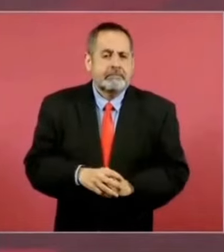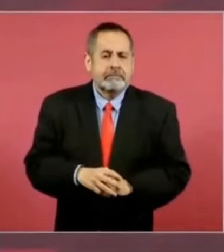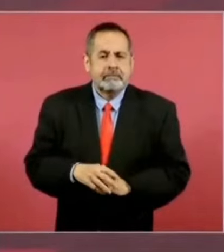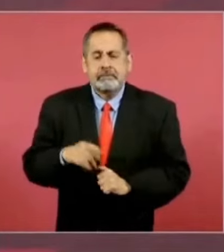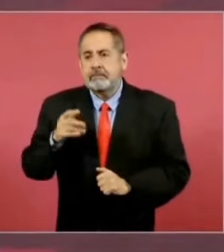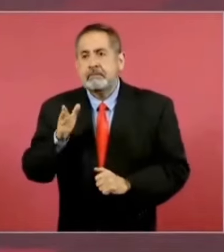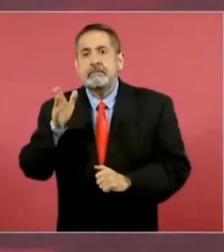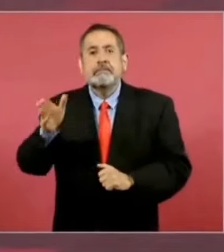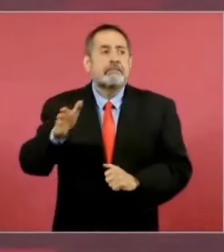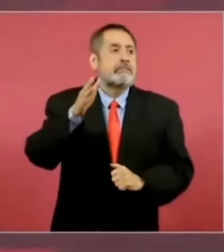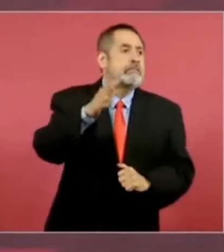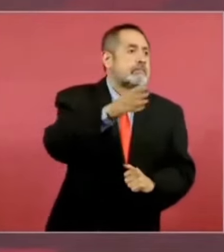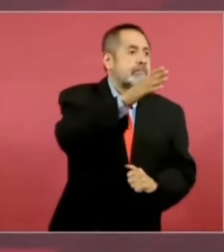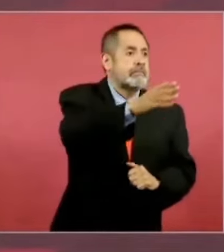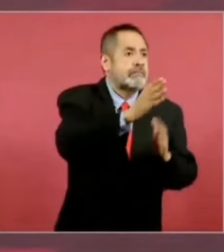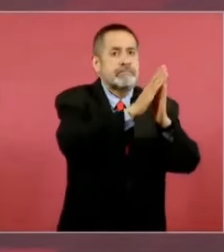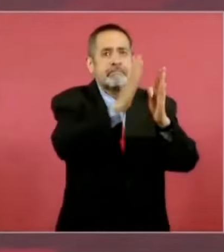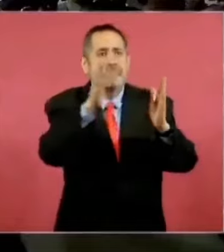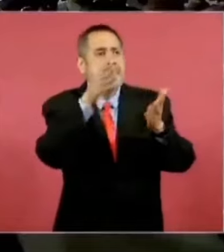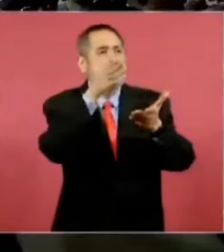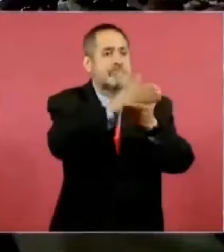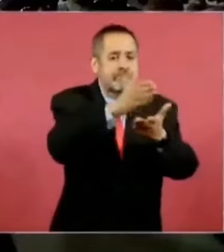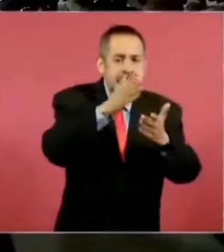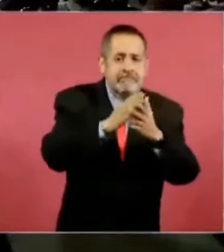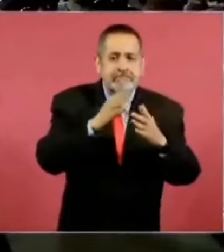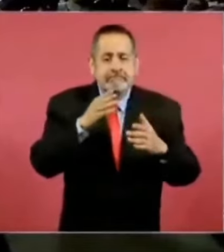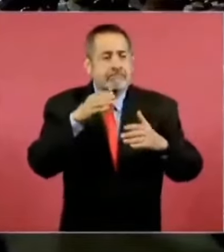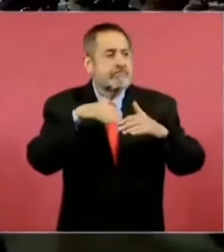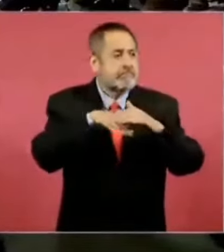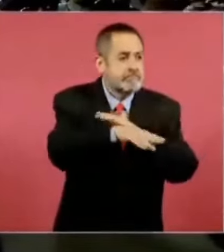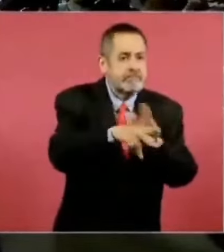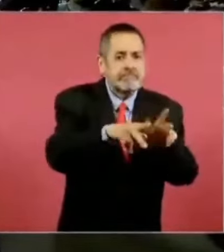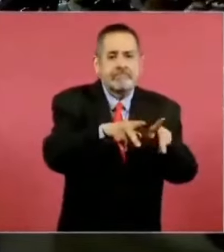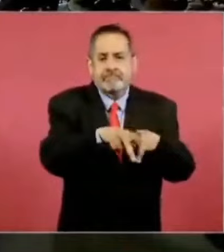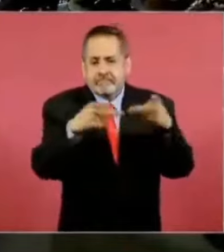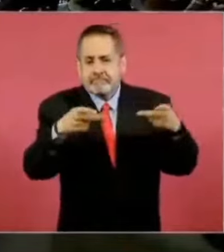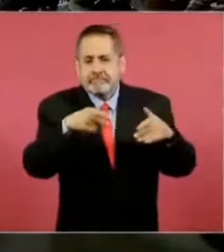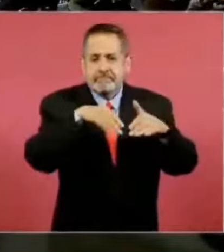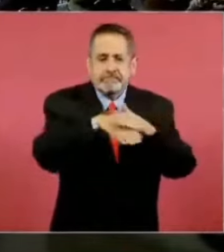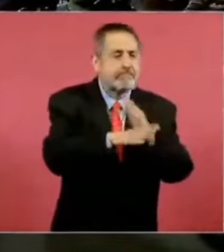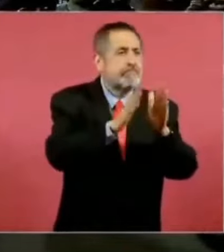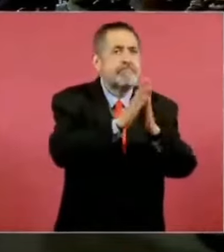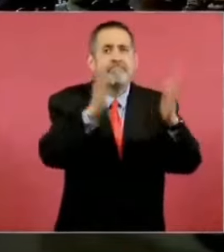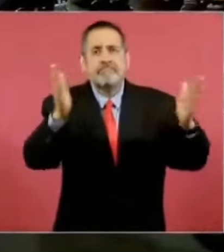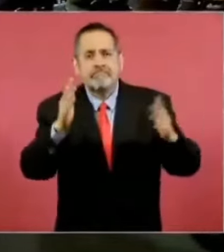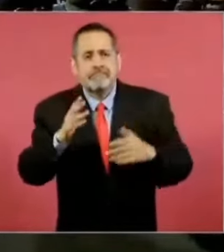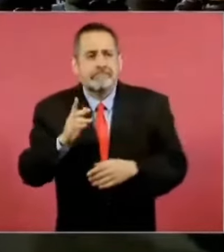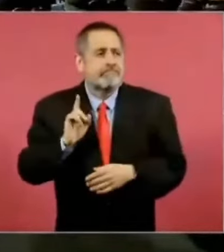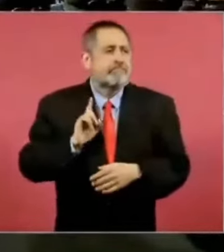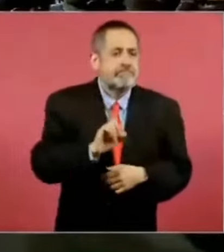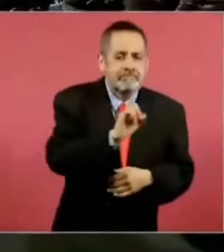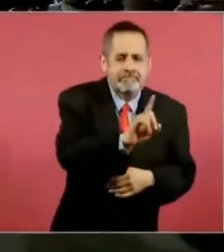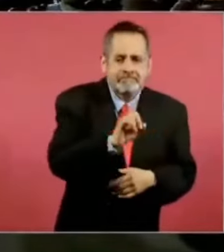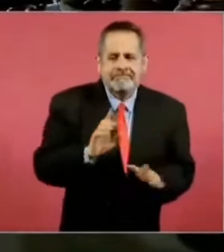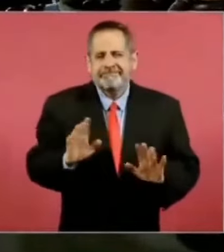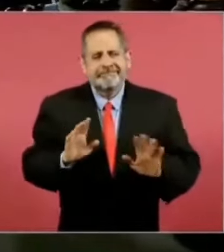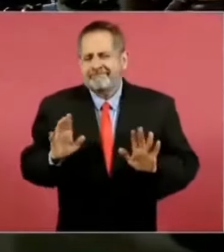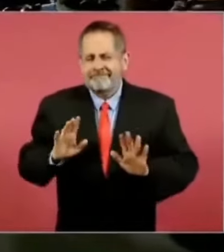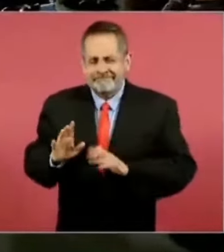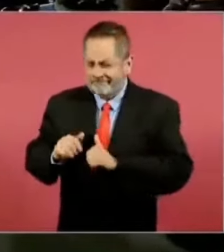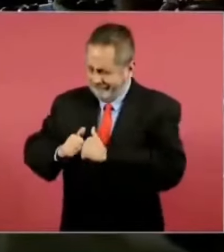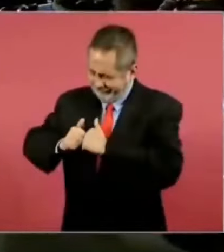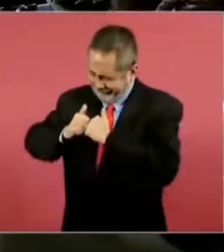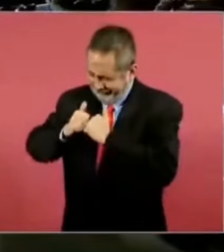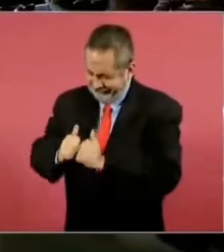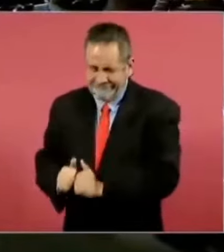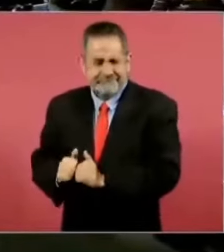bibliotecas, ni en hemerotecas, ni en librerías, en en